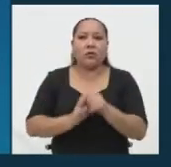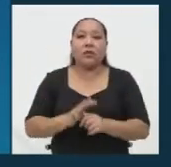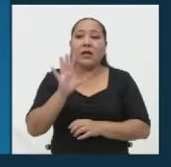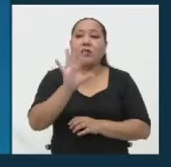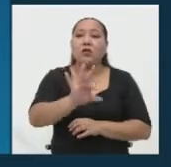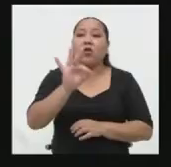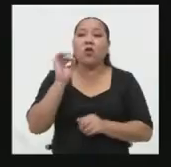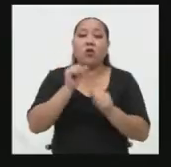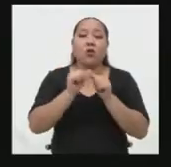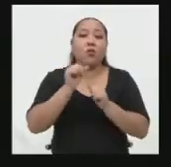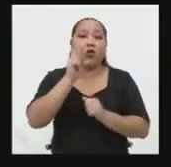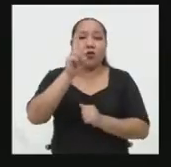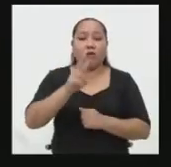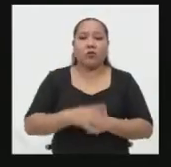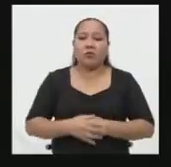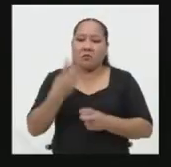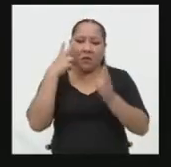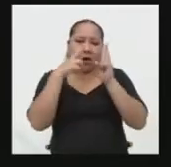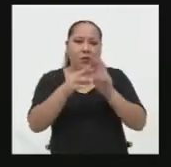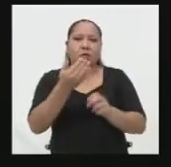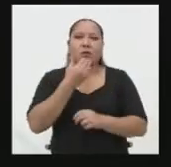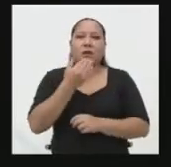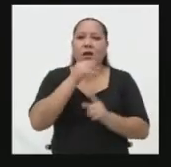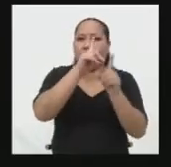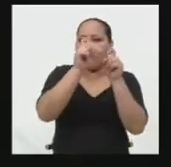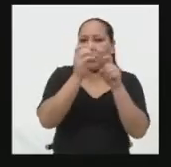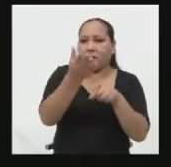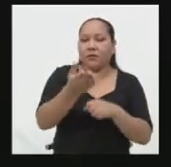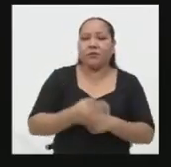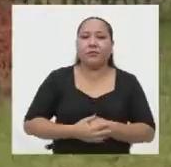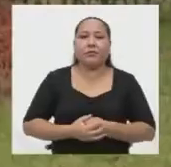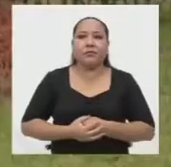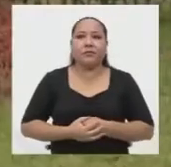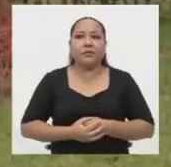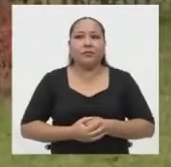dos. El dos. Veamos quién está detrás del número dos.